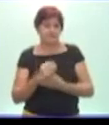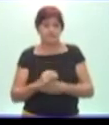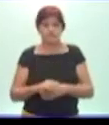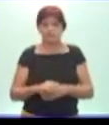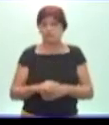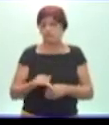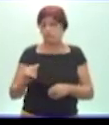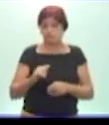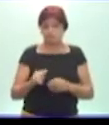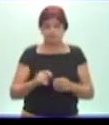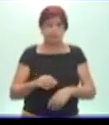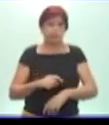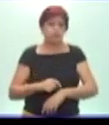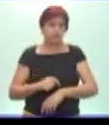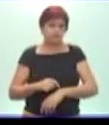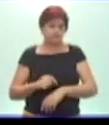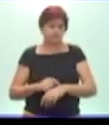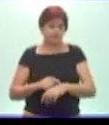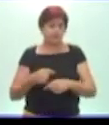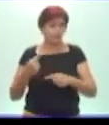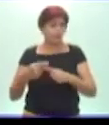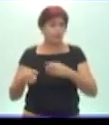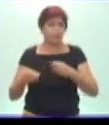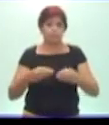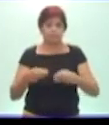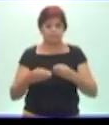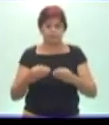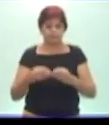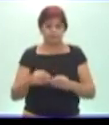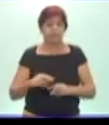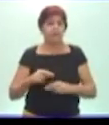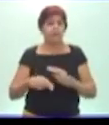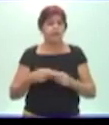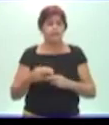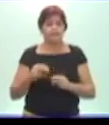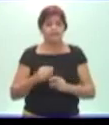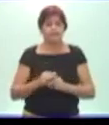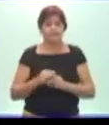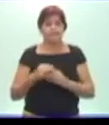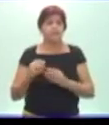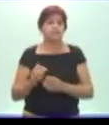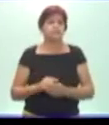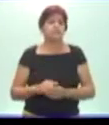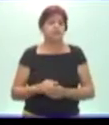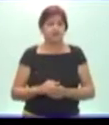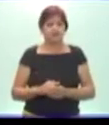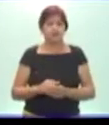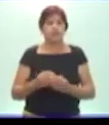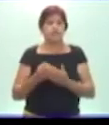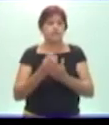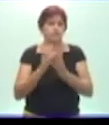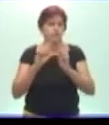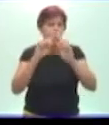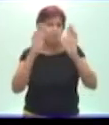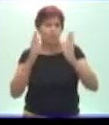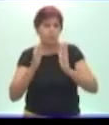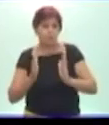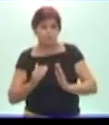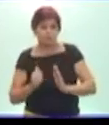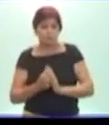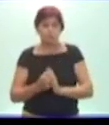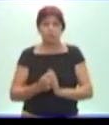reciclado a las manualidades borramos estas botellas creamos estos búcaros realizamos este